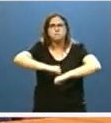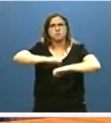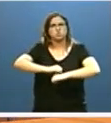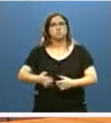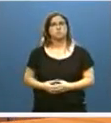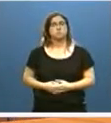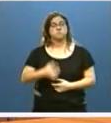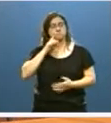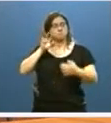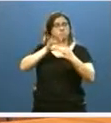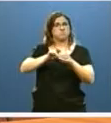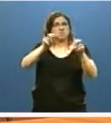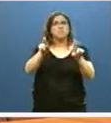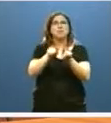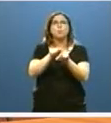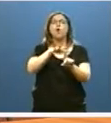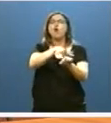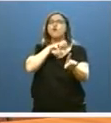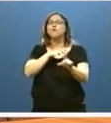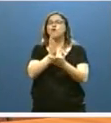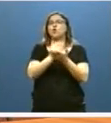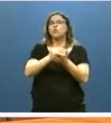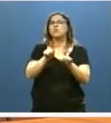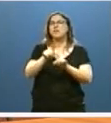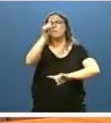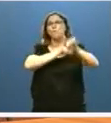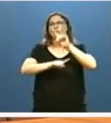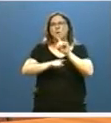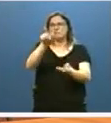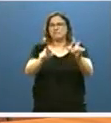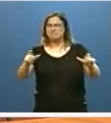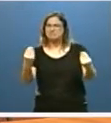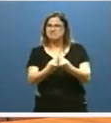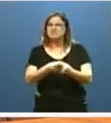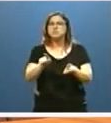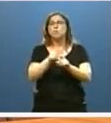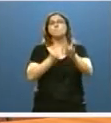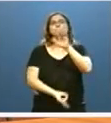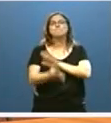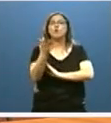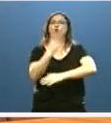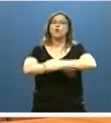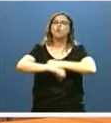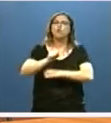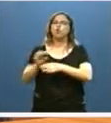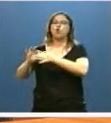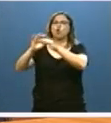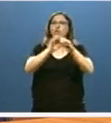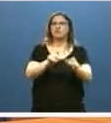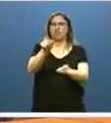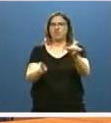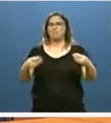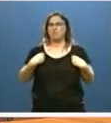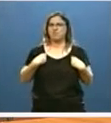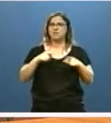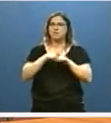A este respecto, y en el marco del Foro de Comunidades con Desafíos Demográficos, se ha propuesto crear un fondo de cohesión demográfica que tenga en